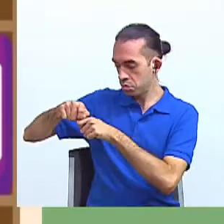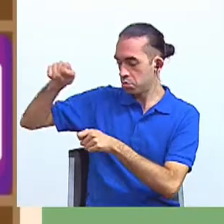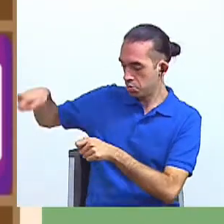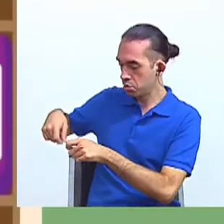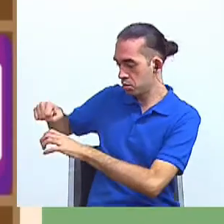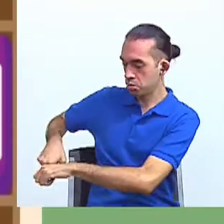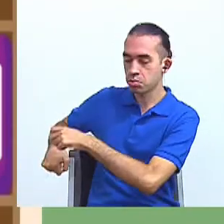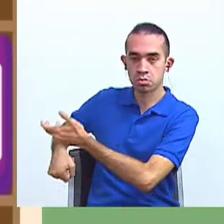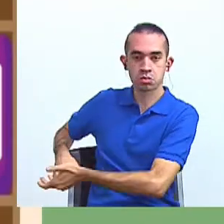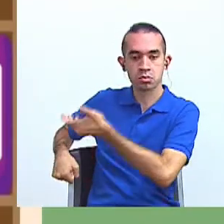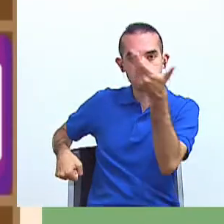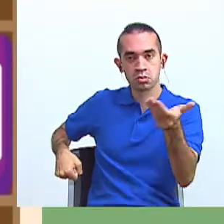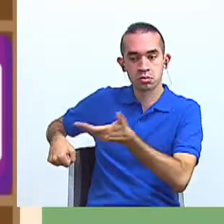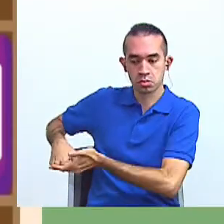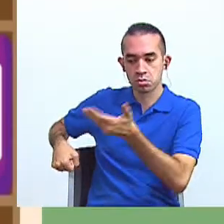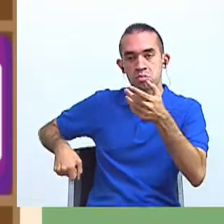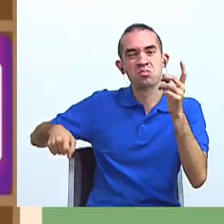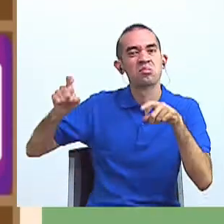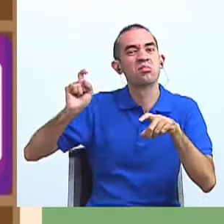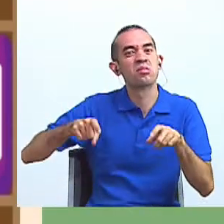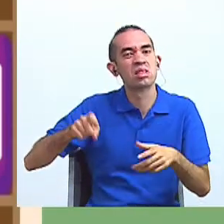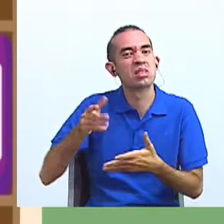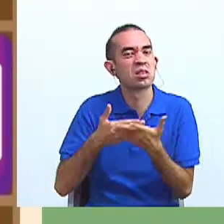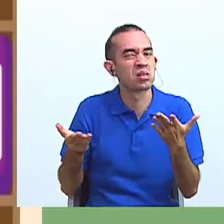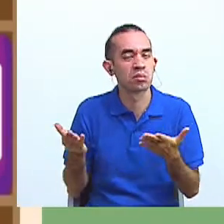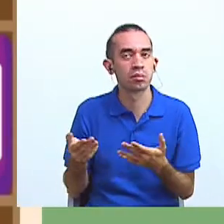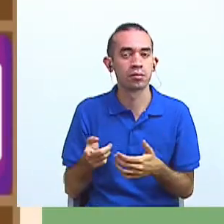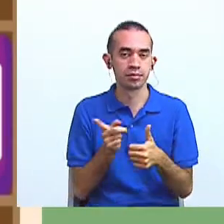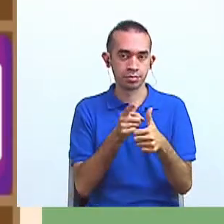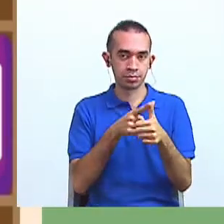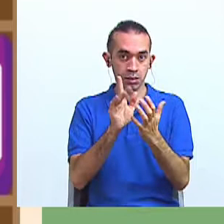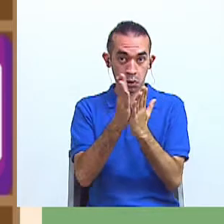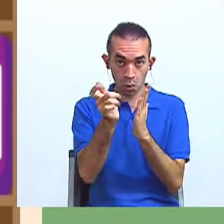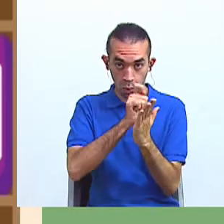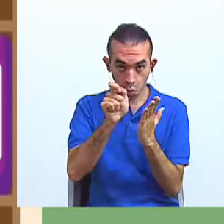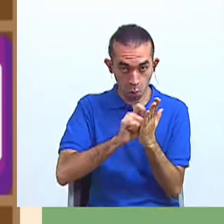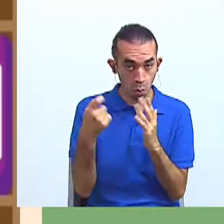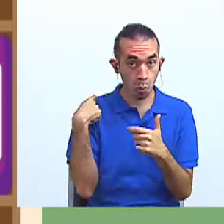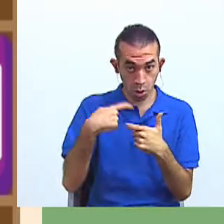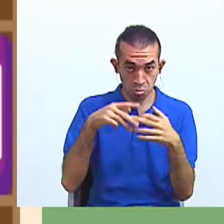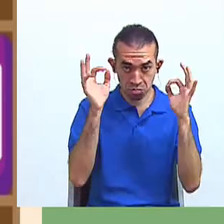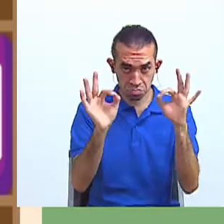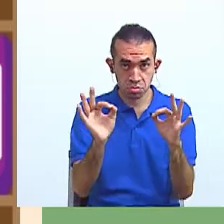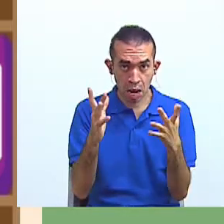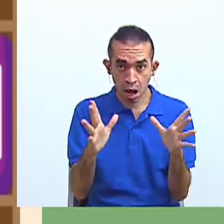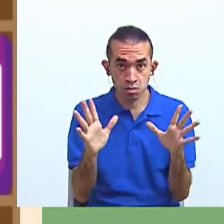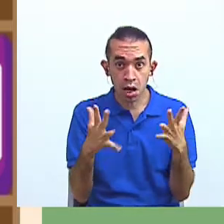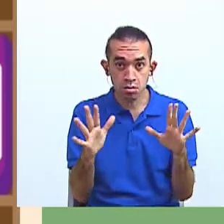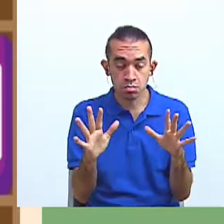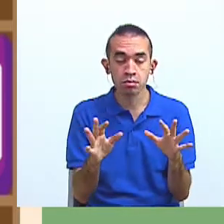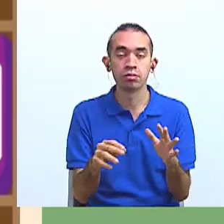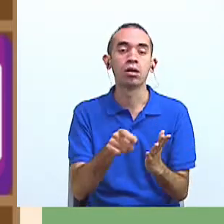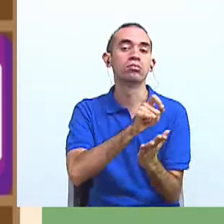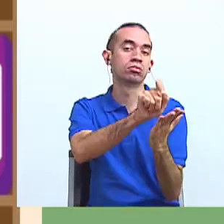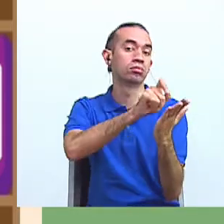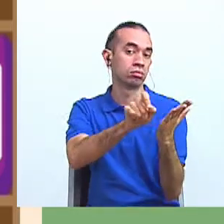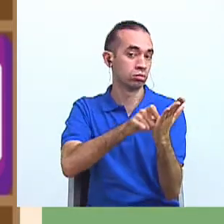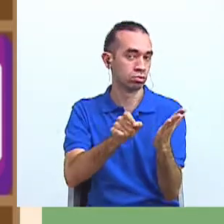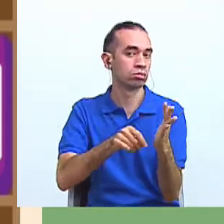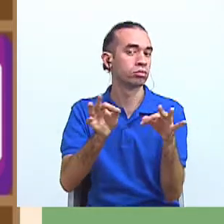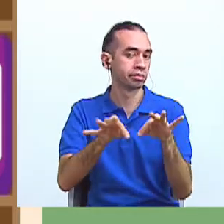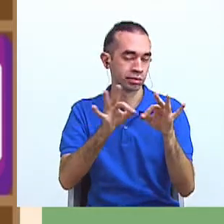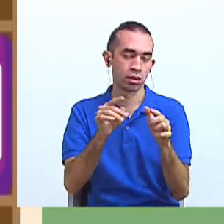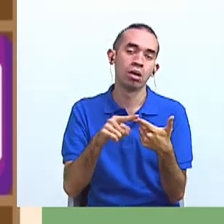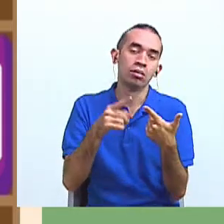implementos necesarios. Ok, tenemos el cuaderno de español a mano, sí, para los apuntes. Y obviamente